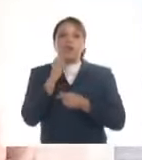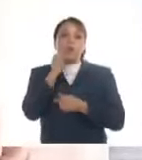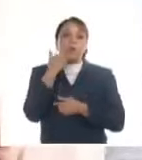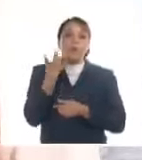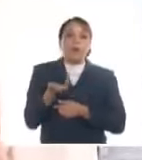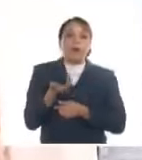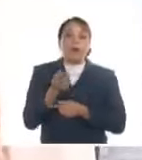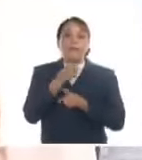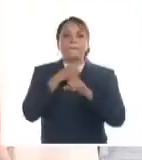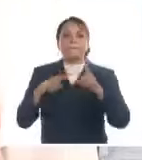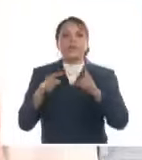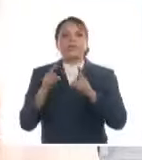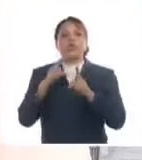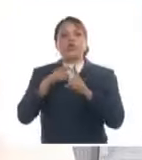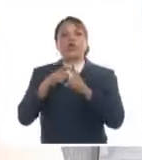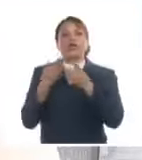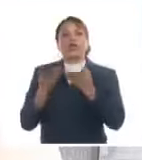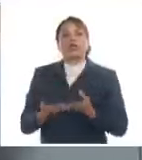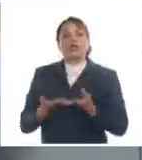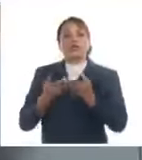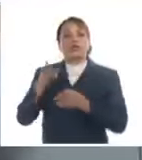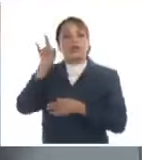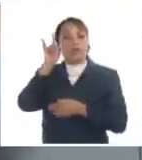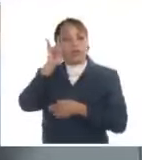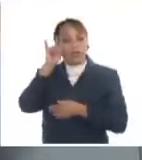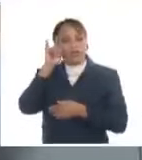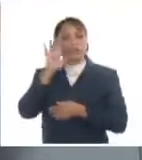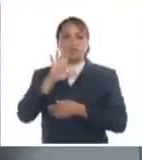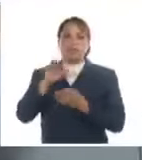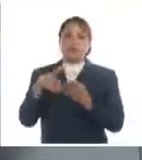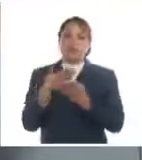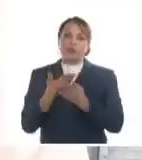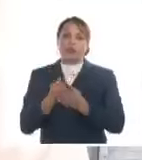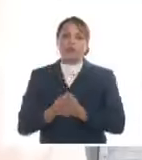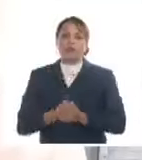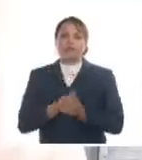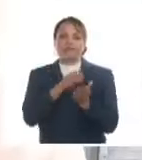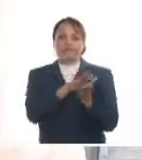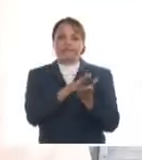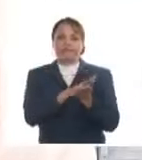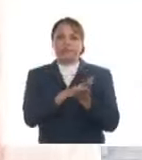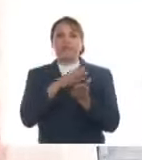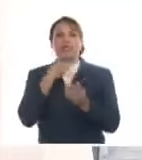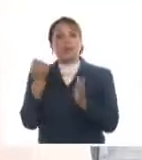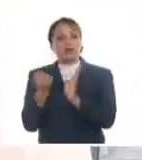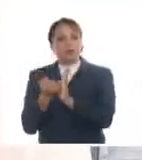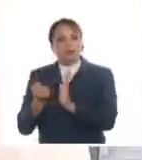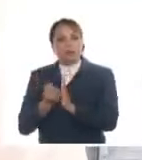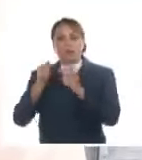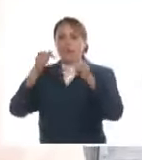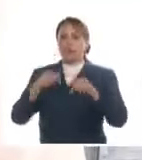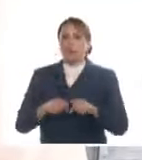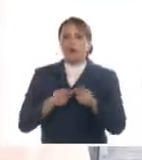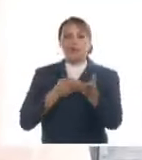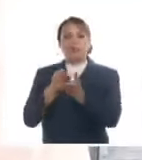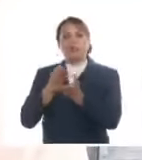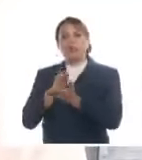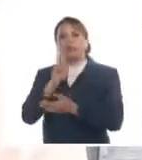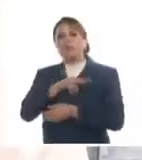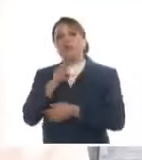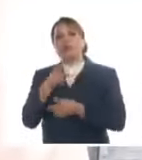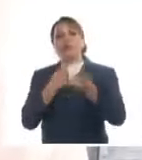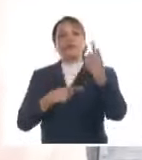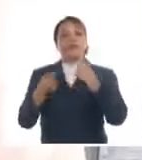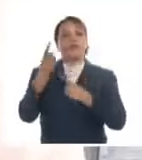digamos, medio kilogramo de leche que es equivalente a cinco días de leche. Eso es lo que hoy está garantizado. Se siguen buscando fórmulas,